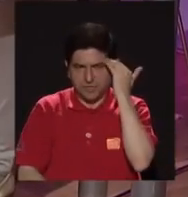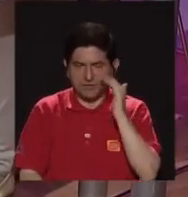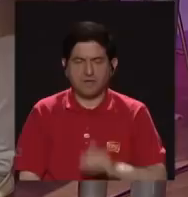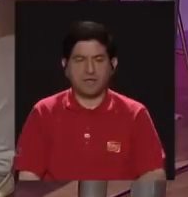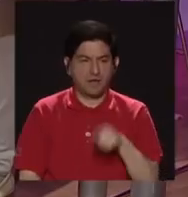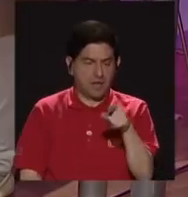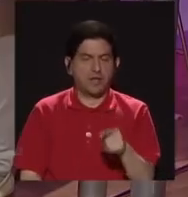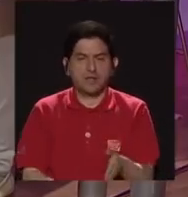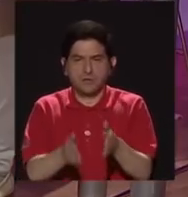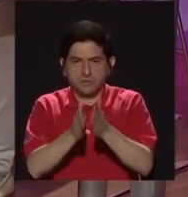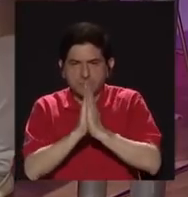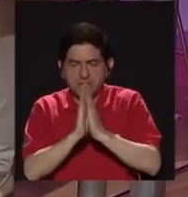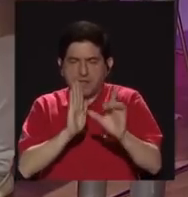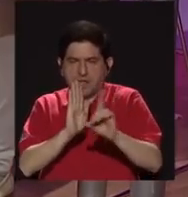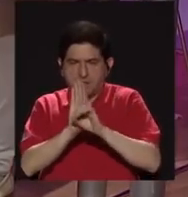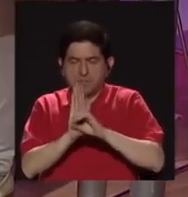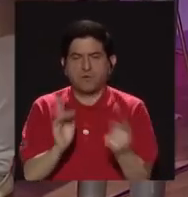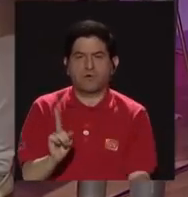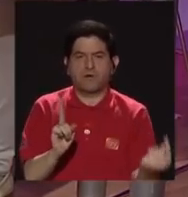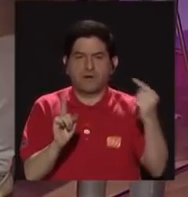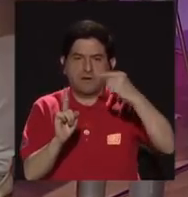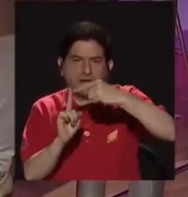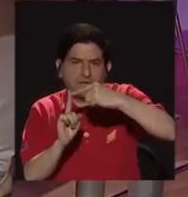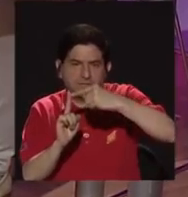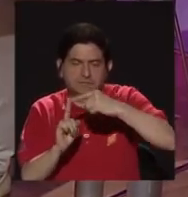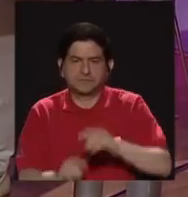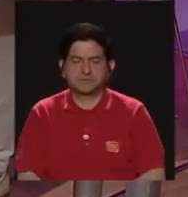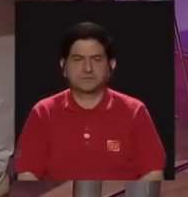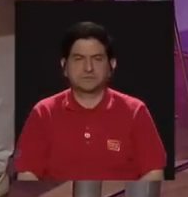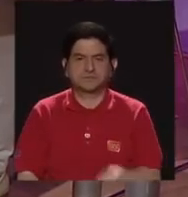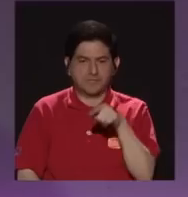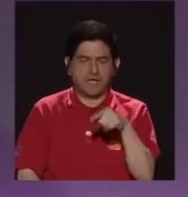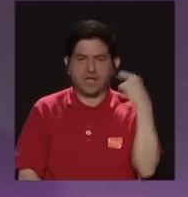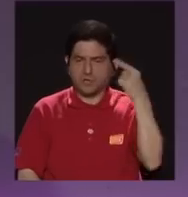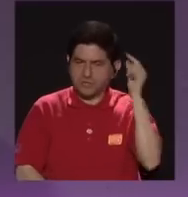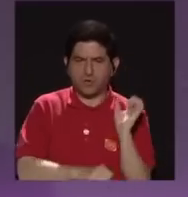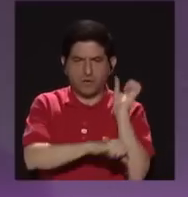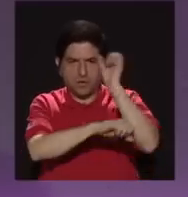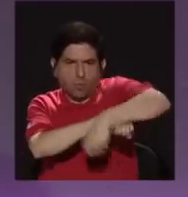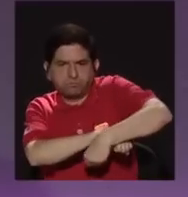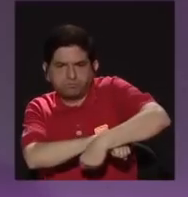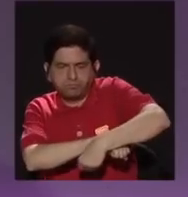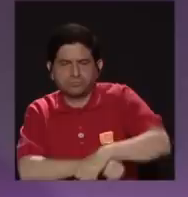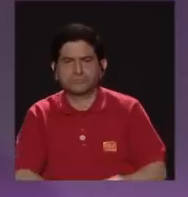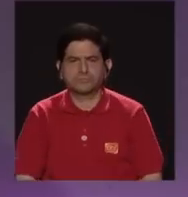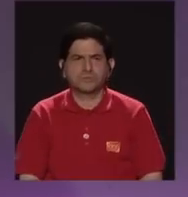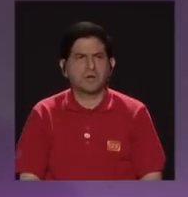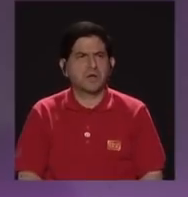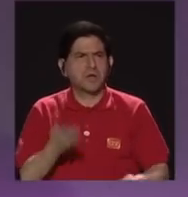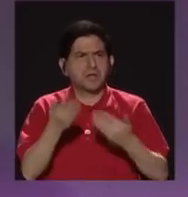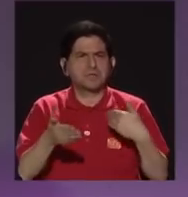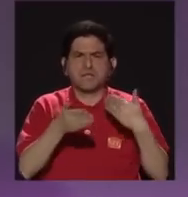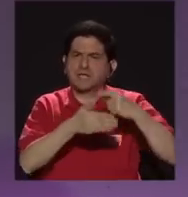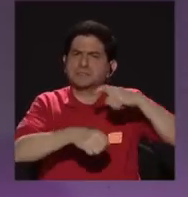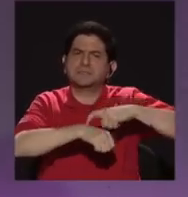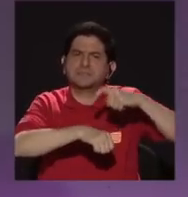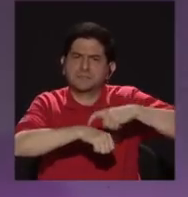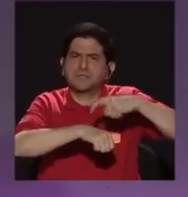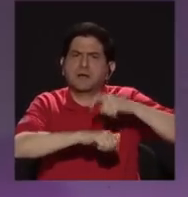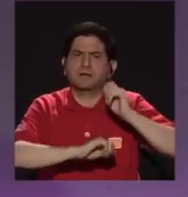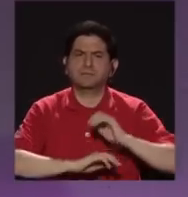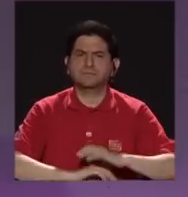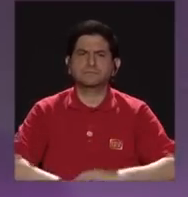derechos, llegando inclusive a derrocar un gobierno hace recientemente.